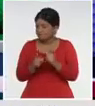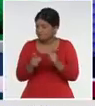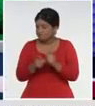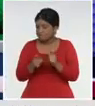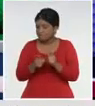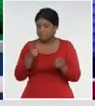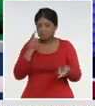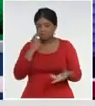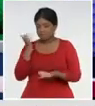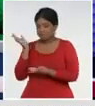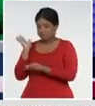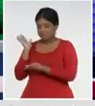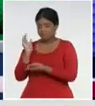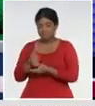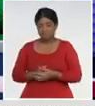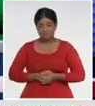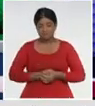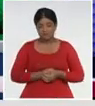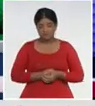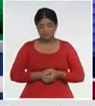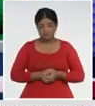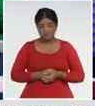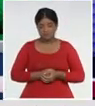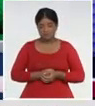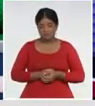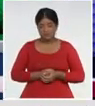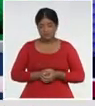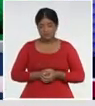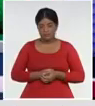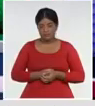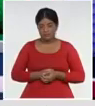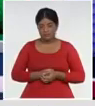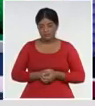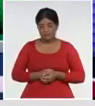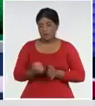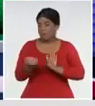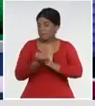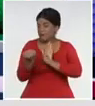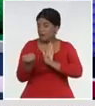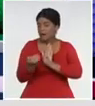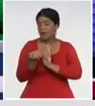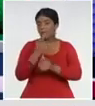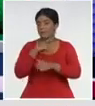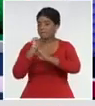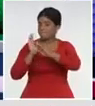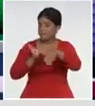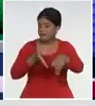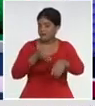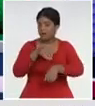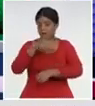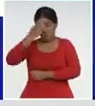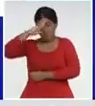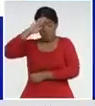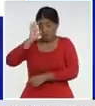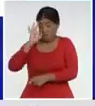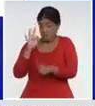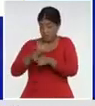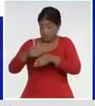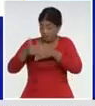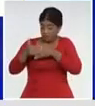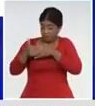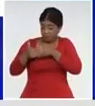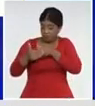de los casos confirmados, los fallecidos, en Cuba, desde el inicio de la pandemia,